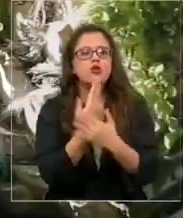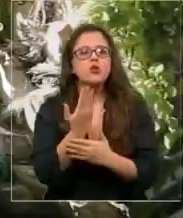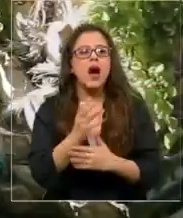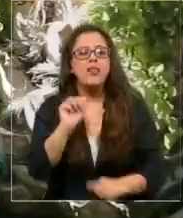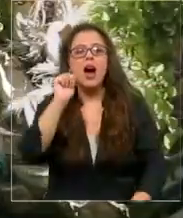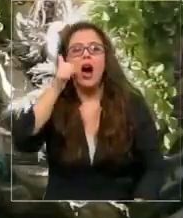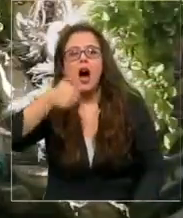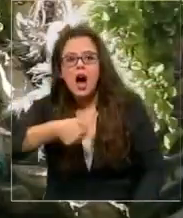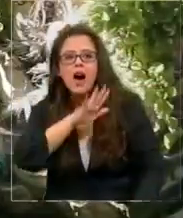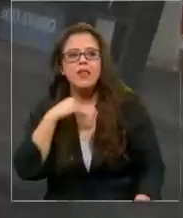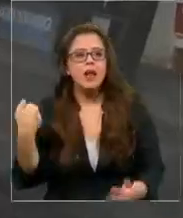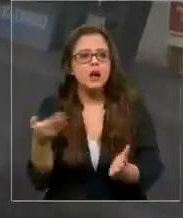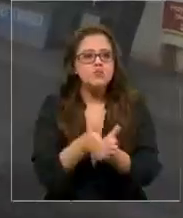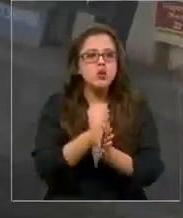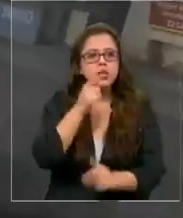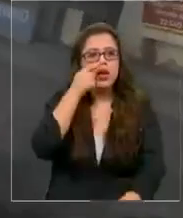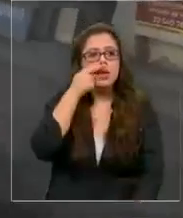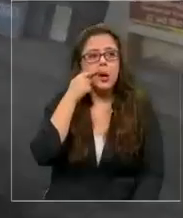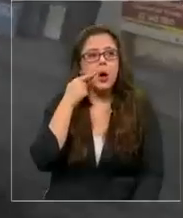al otro día del homicidio.